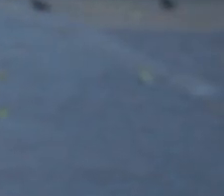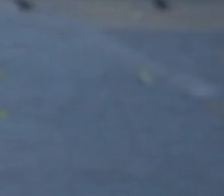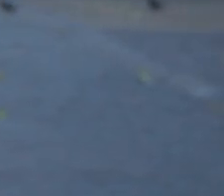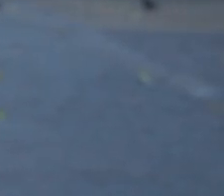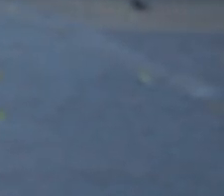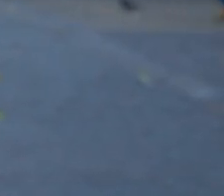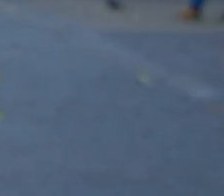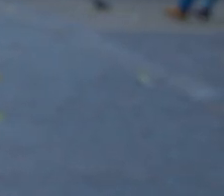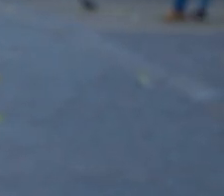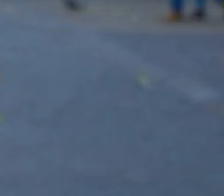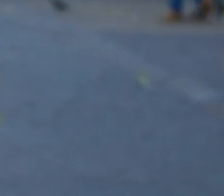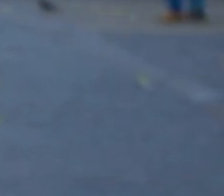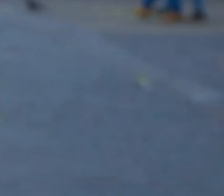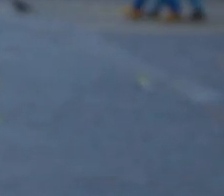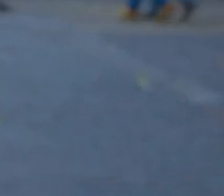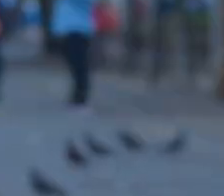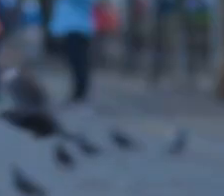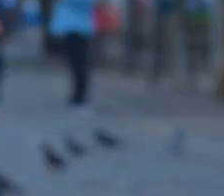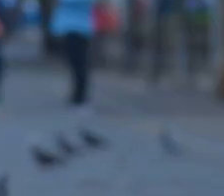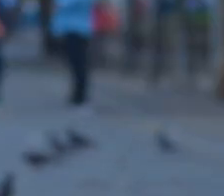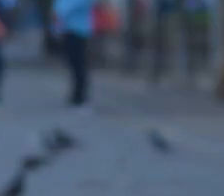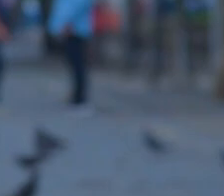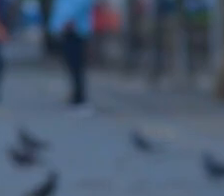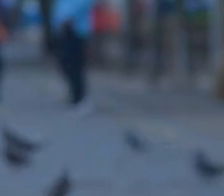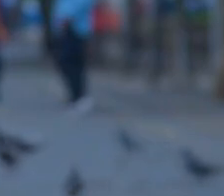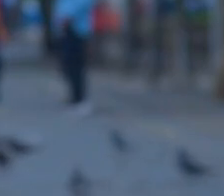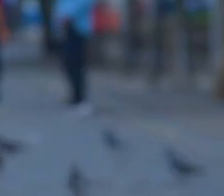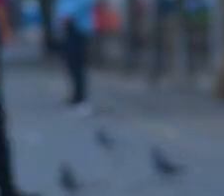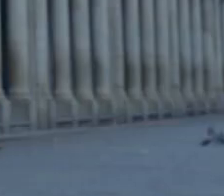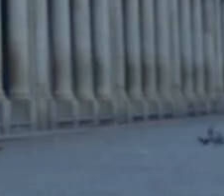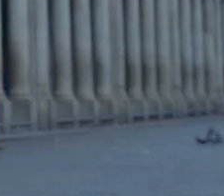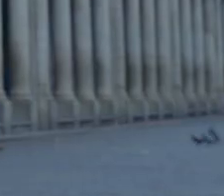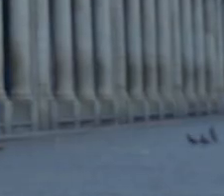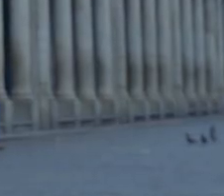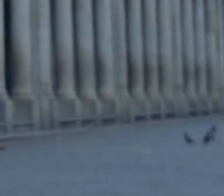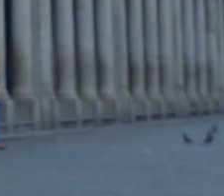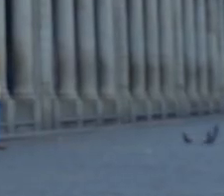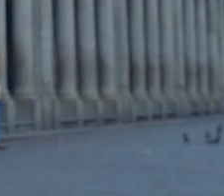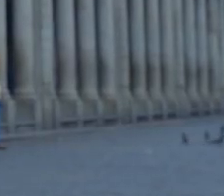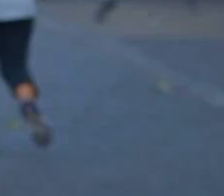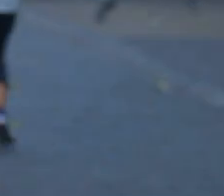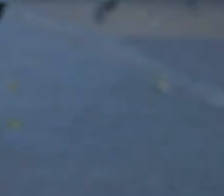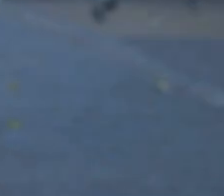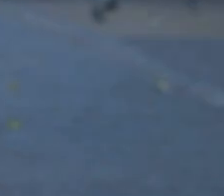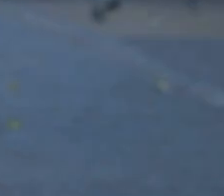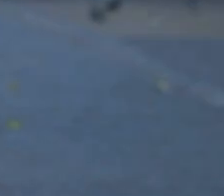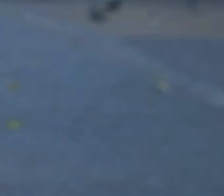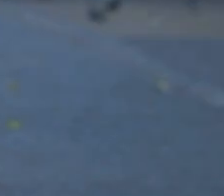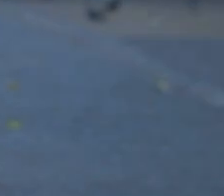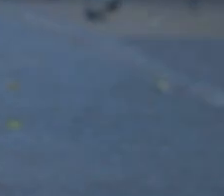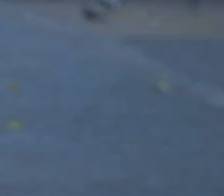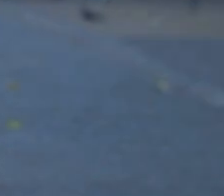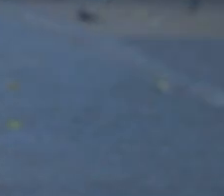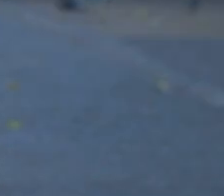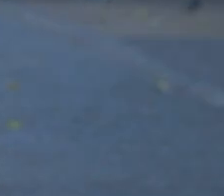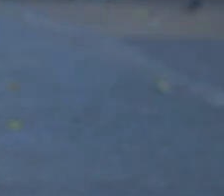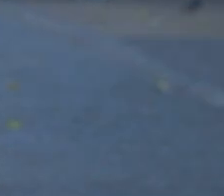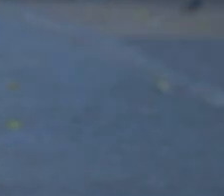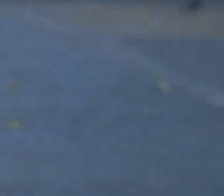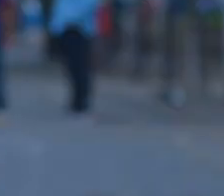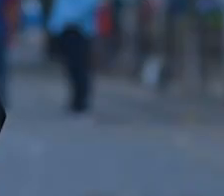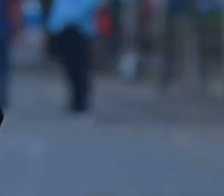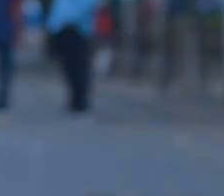hola a todos y a todas les quiero dar una noticia importante todas las familias que consuman menos de 100